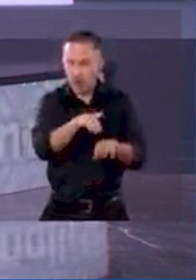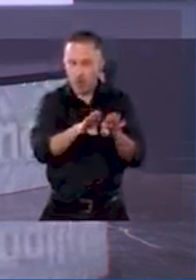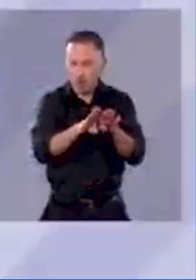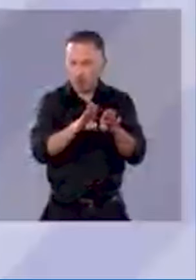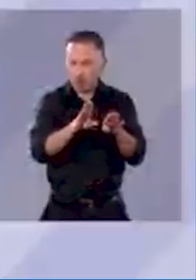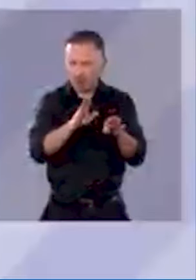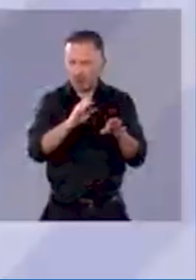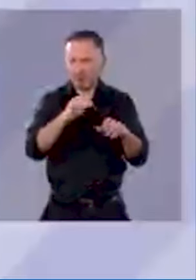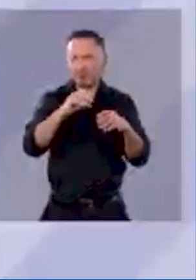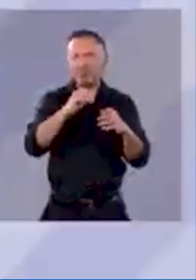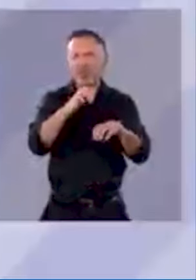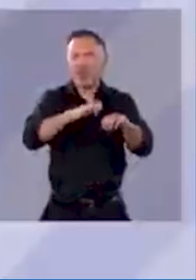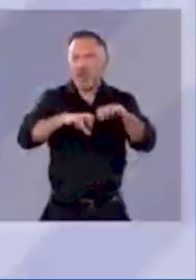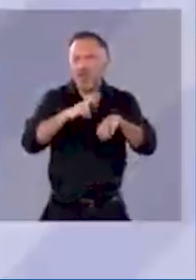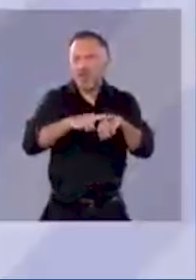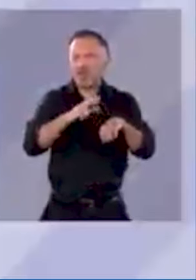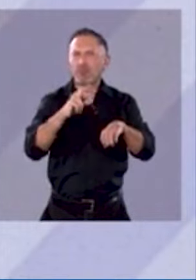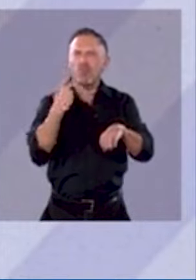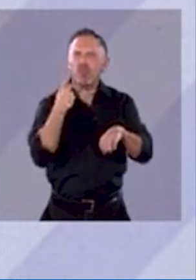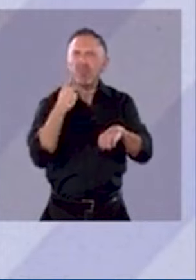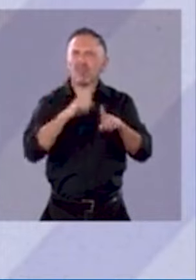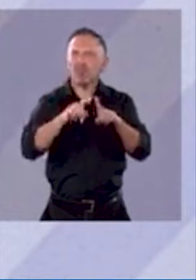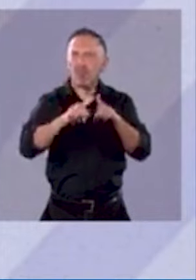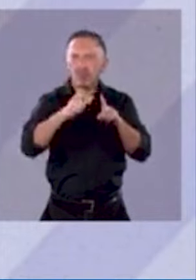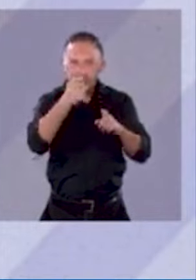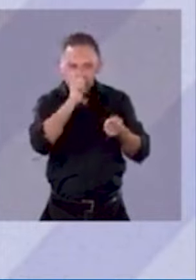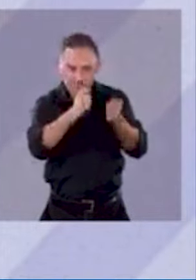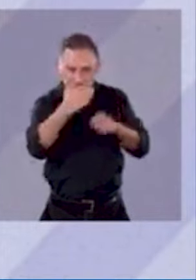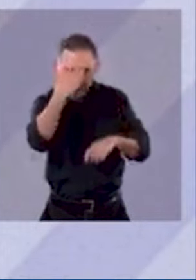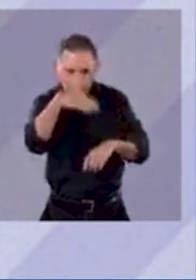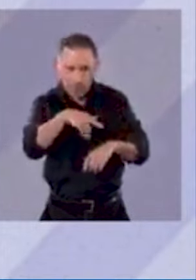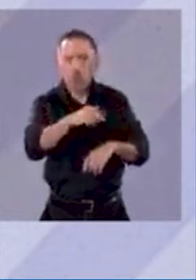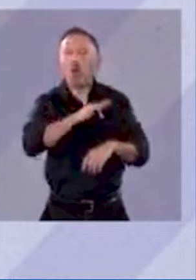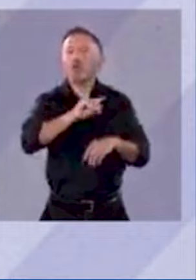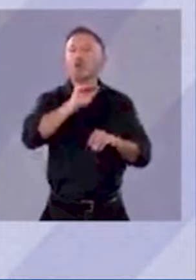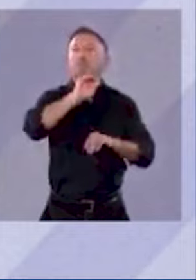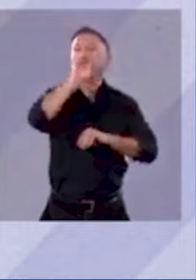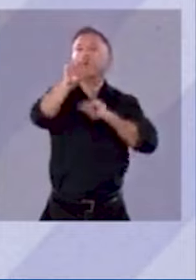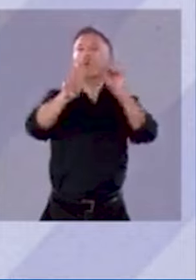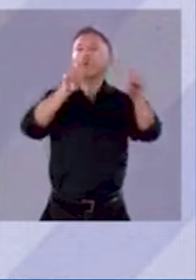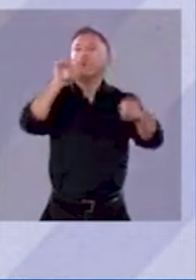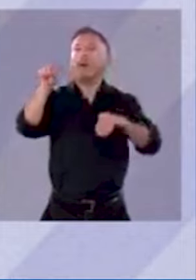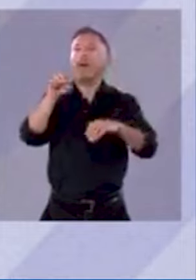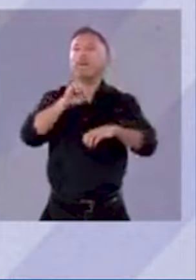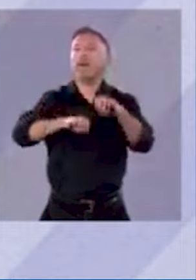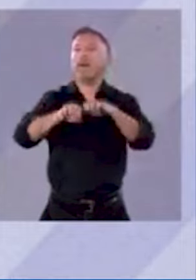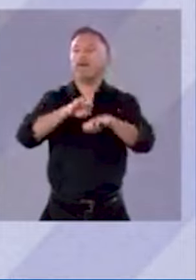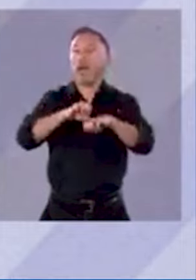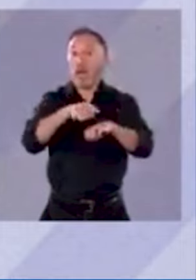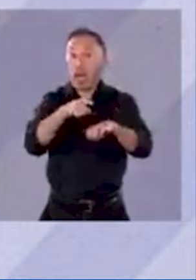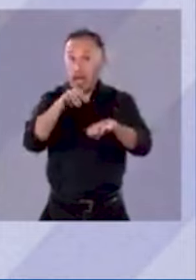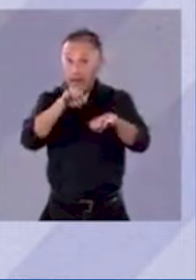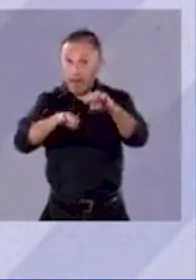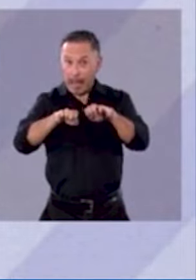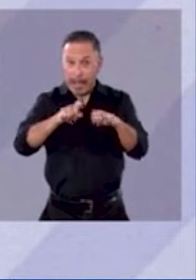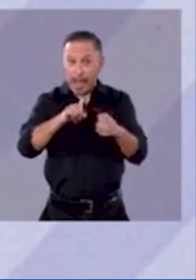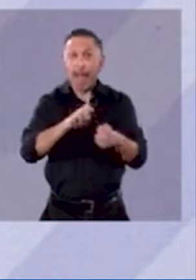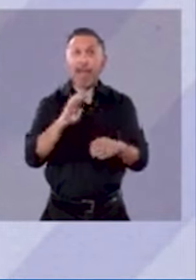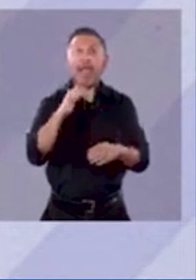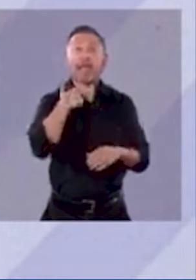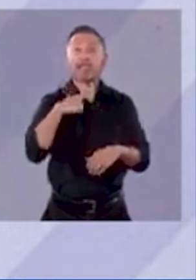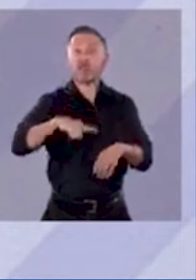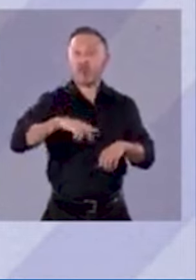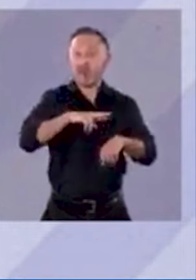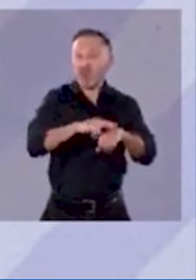para hacer alianzas en todo el mundo. Las embajadas van a dejar de ser un refugio para delincuentes, para exgobernadores